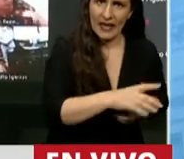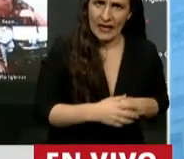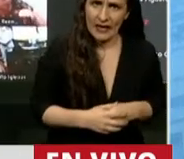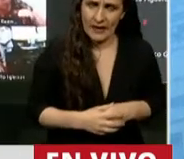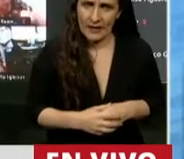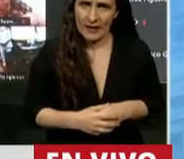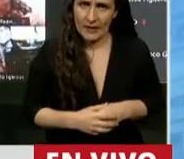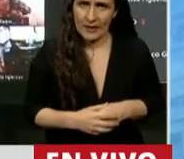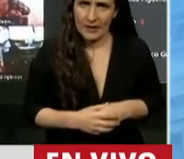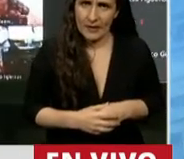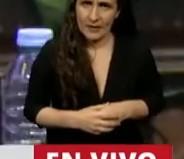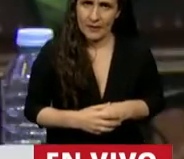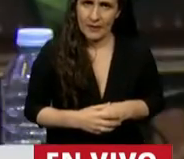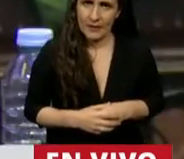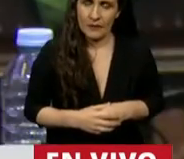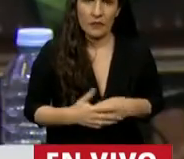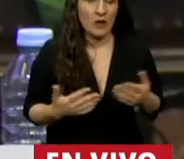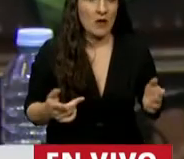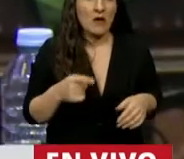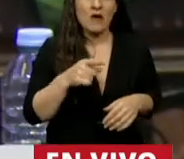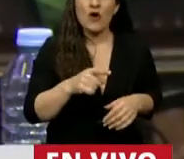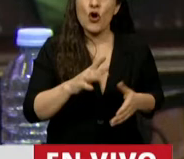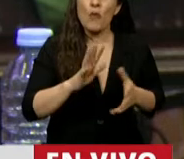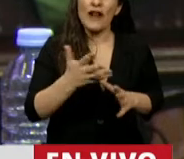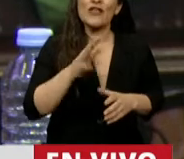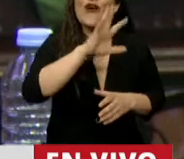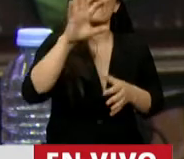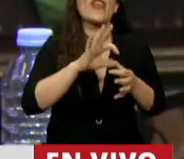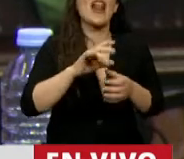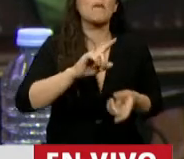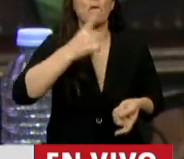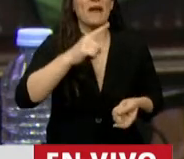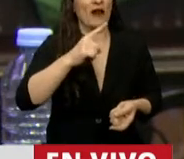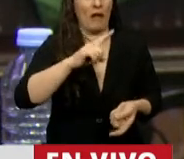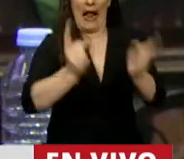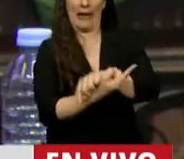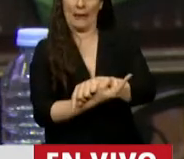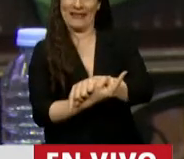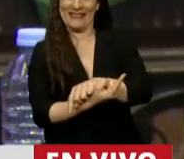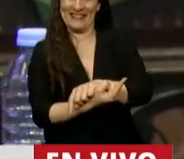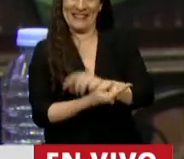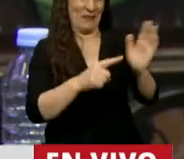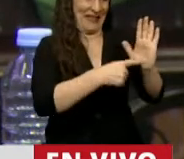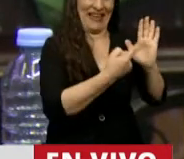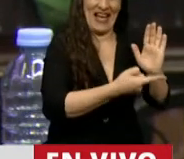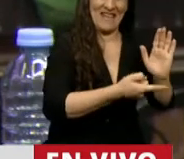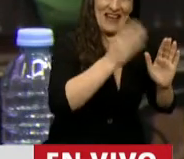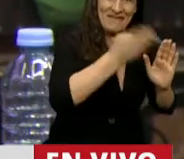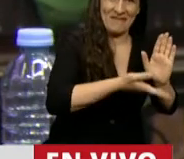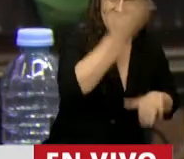de Buenos Aires. Fue un federalismo al revés, porque se aumentaron los porcentajes para Cava